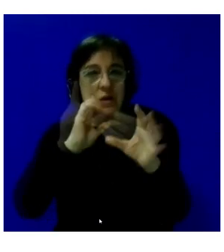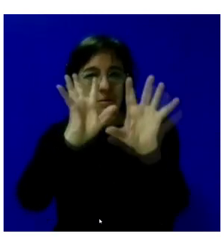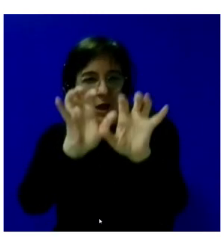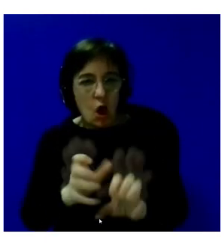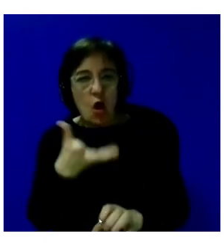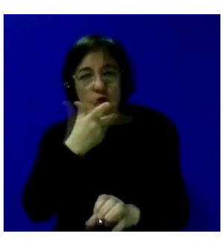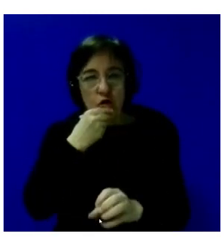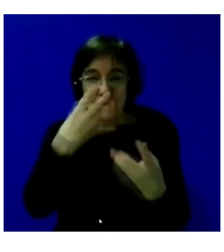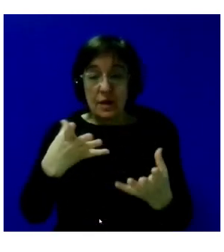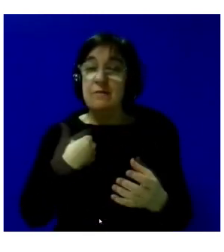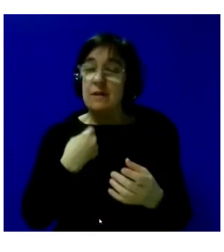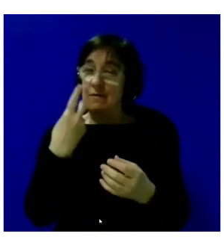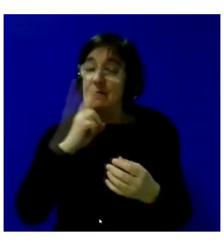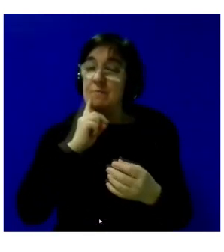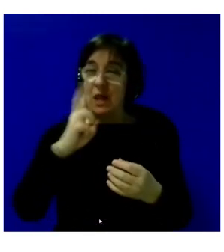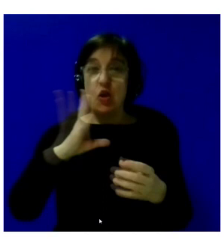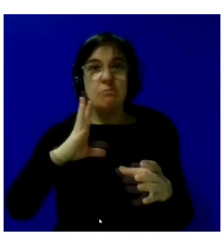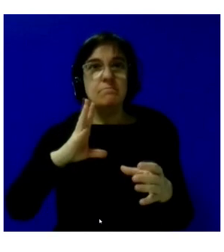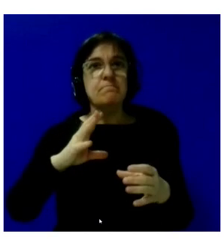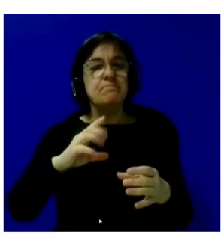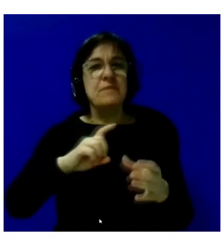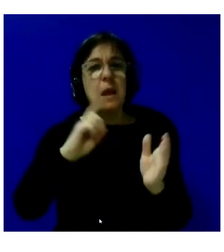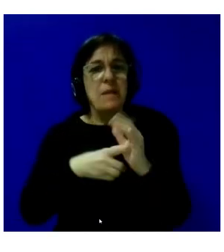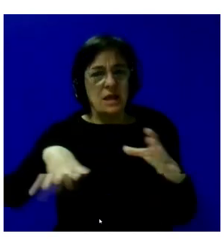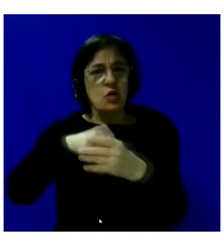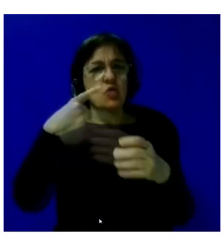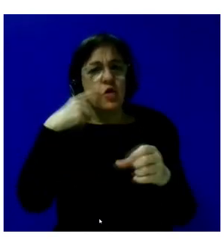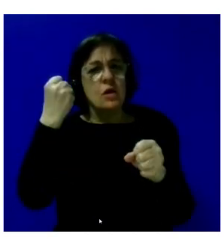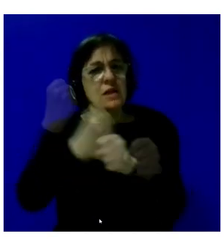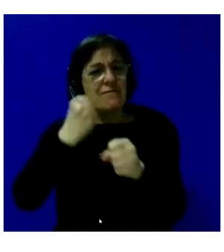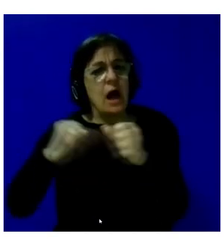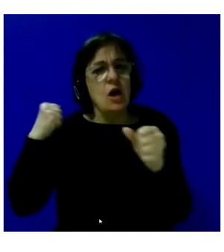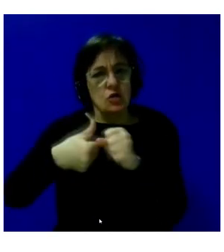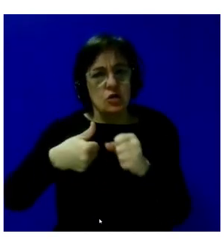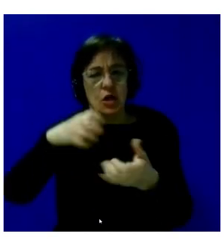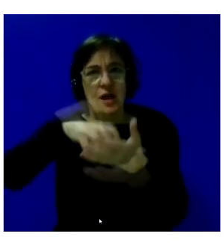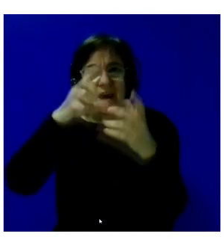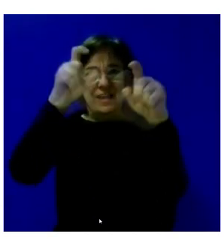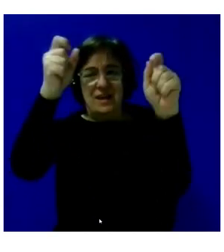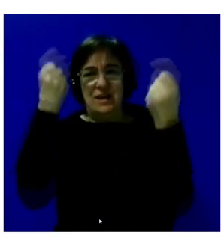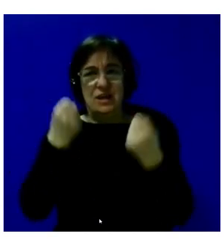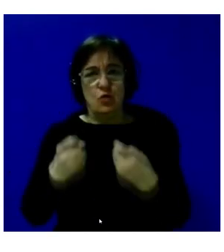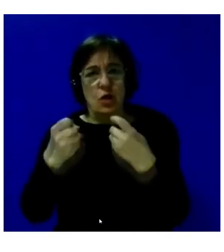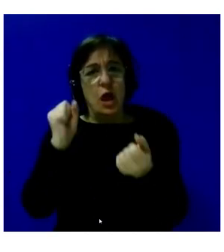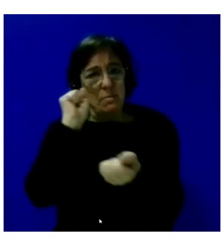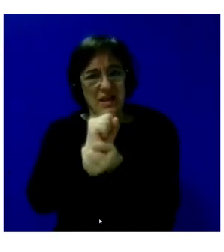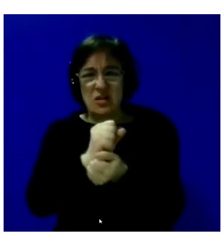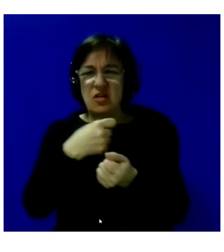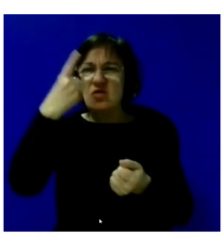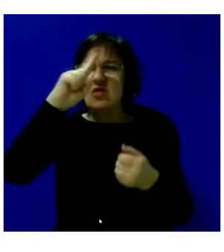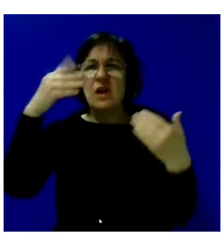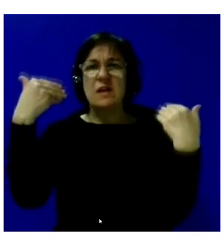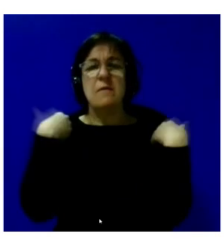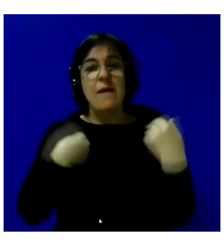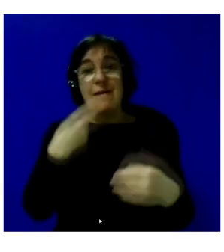consta que Plena Inclusión está trabajando con instituciones penitenciarias. Cuando yo llegué a esta responsabilidad, no sé si fue la primera